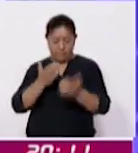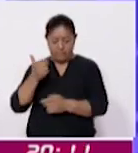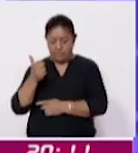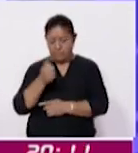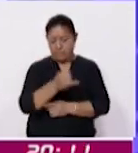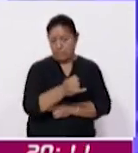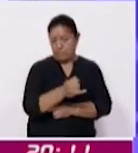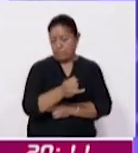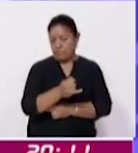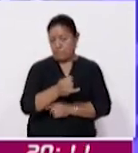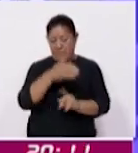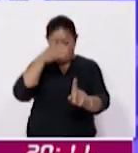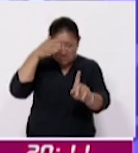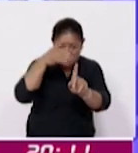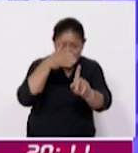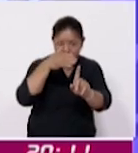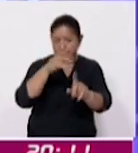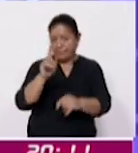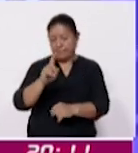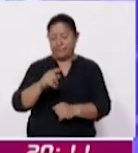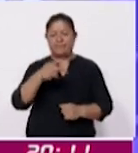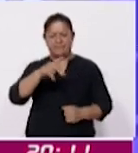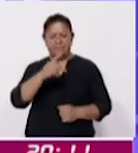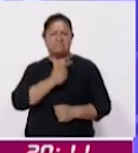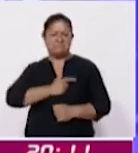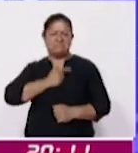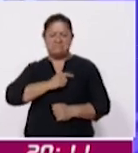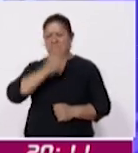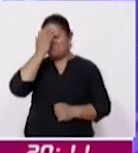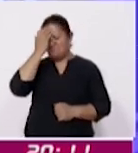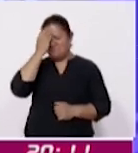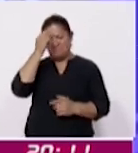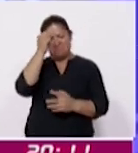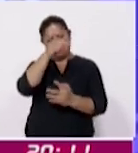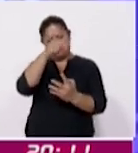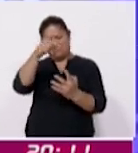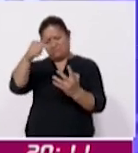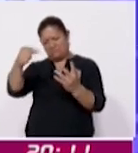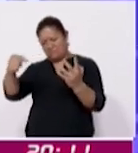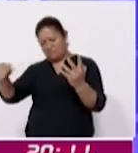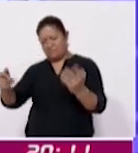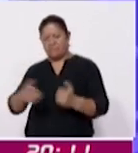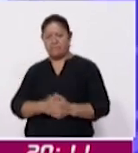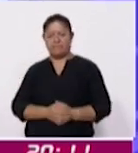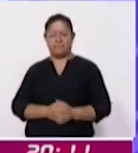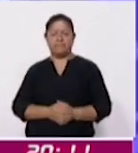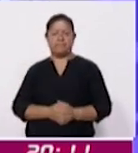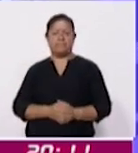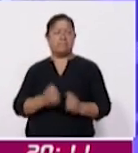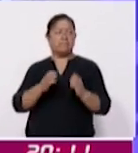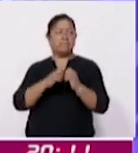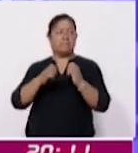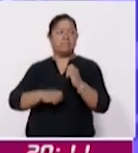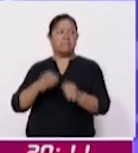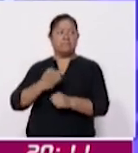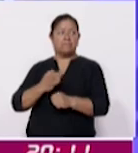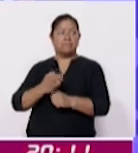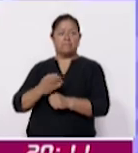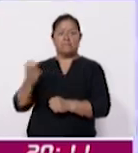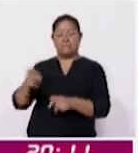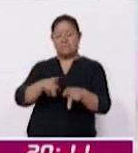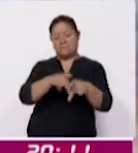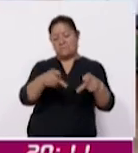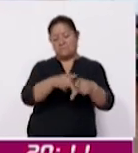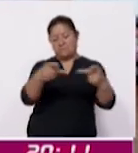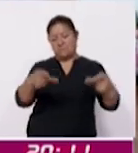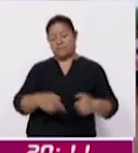enfocado tanto en esto, pero sí me gusta conocer todos los ámbitos de la producción audiovisual como es esto del periodismo.